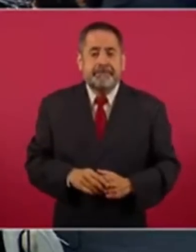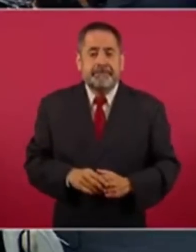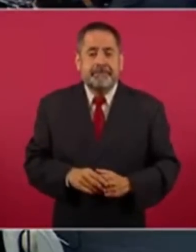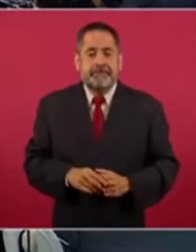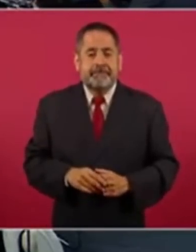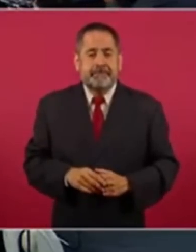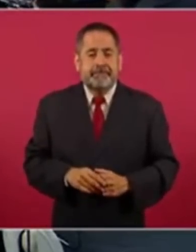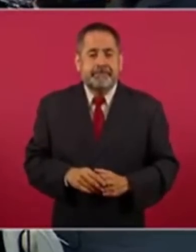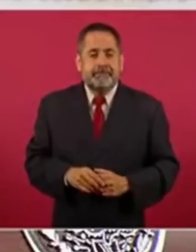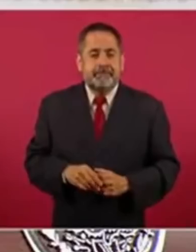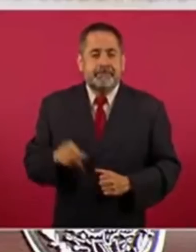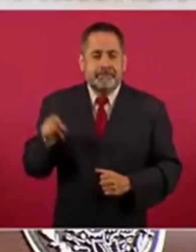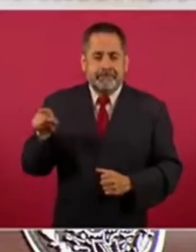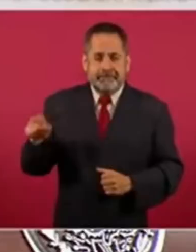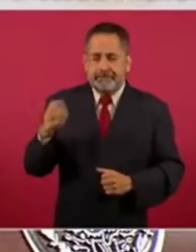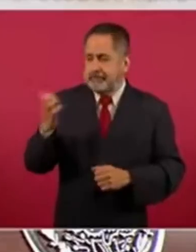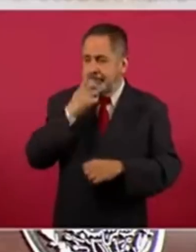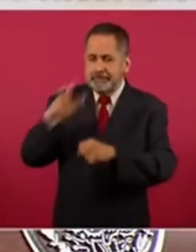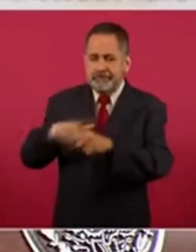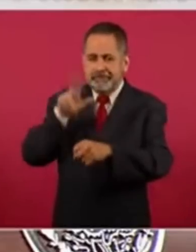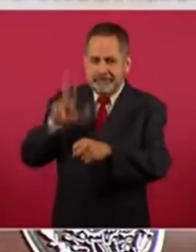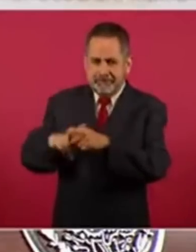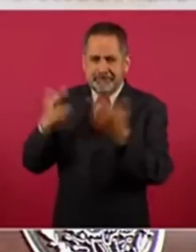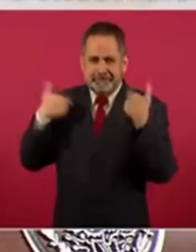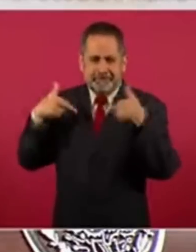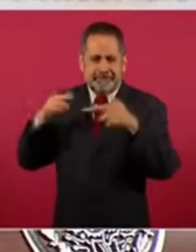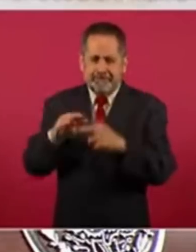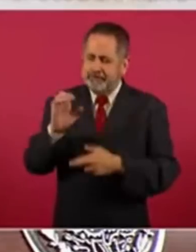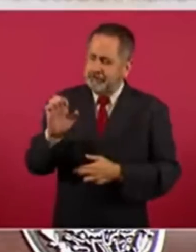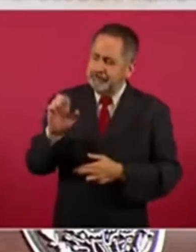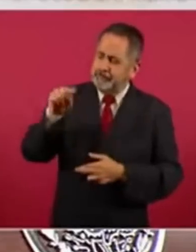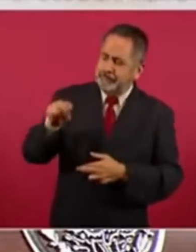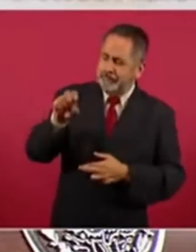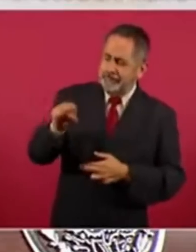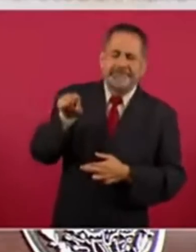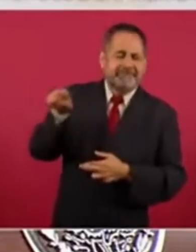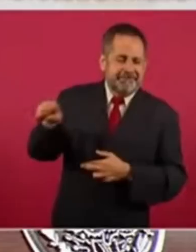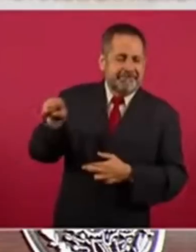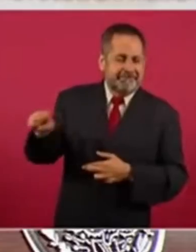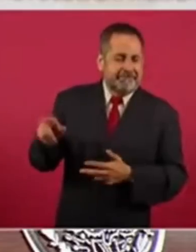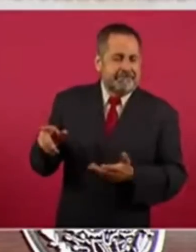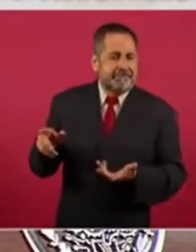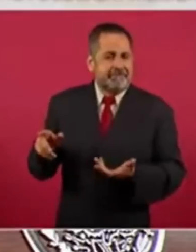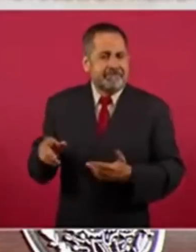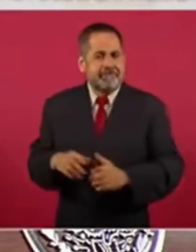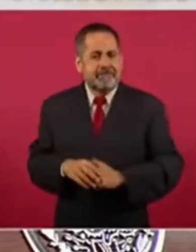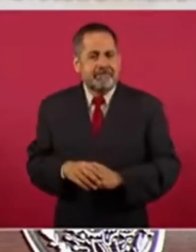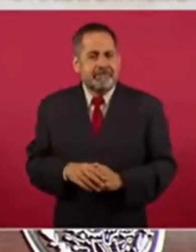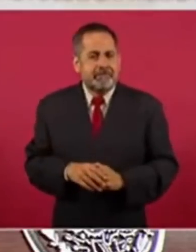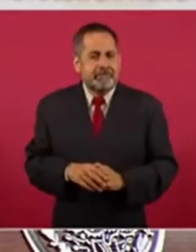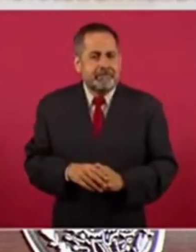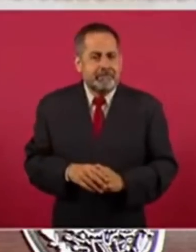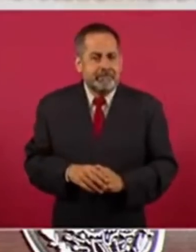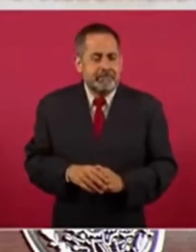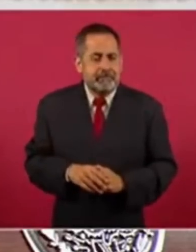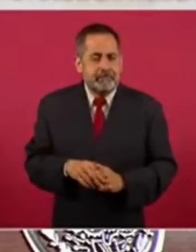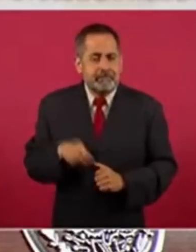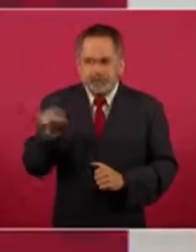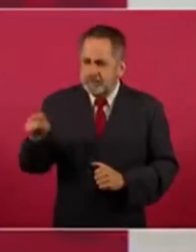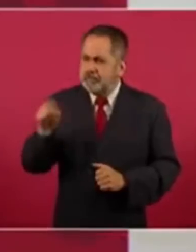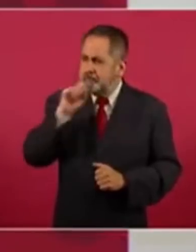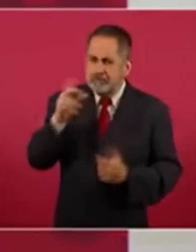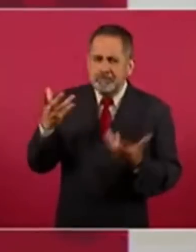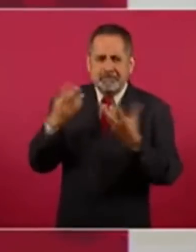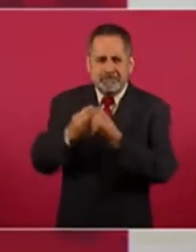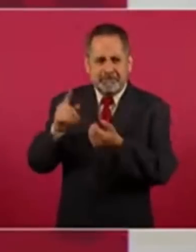la Escuela Nacional de Maestros, Escuela Nacional de Maestros, pero estuviste